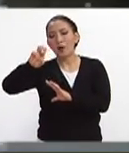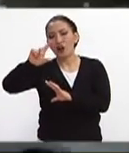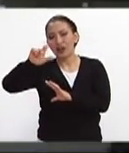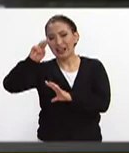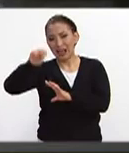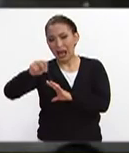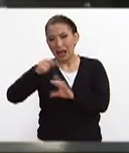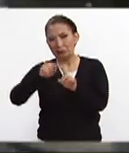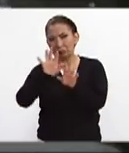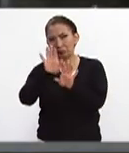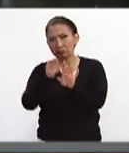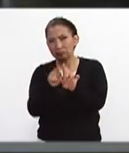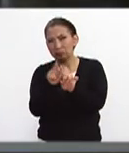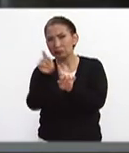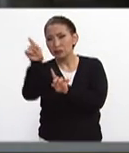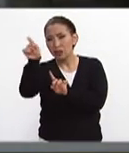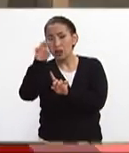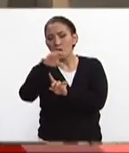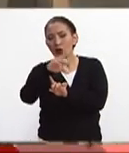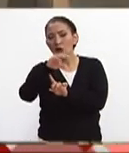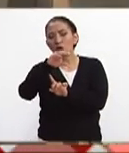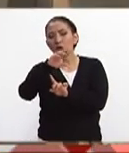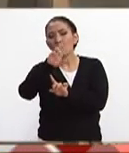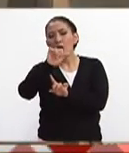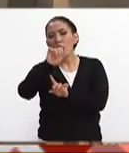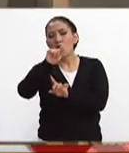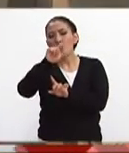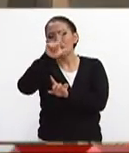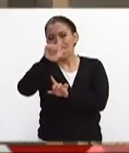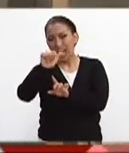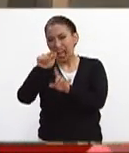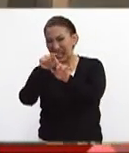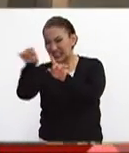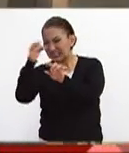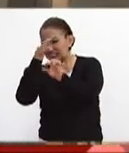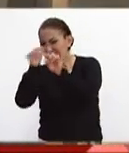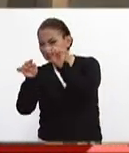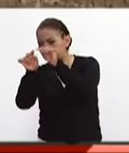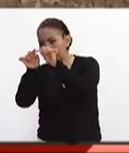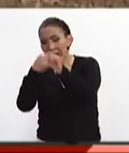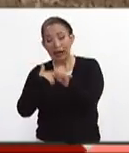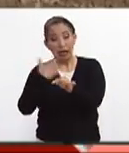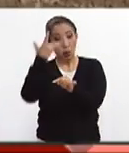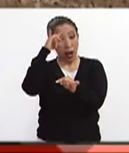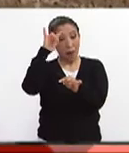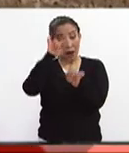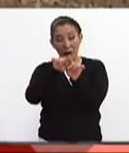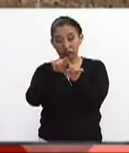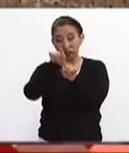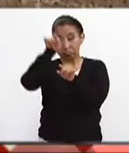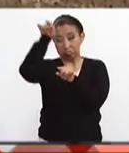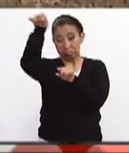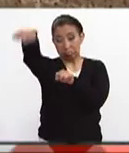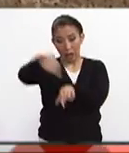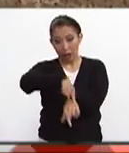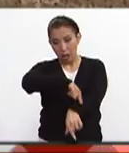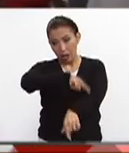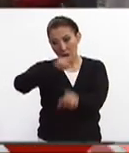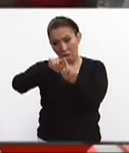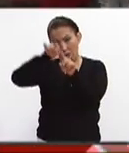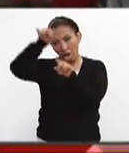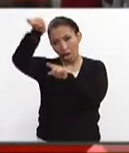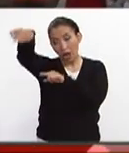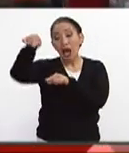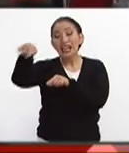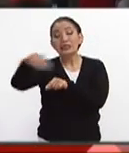yendo hacia Cuantla, está alejado, muy alejado de Cuernavaca es uno